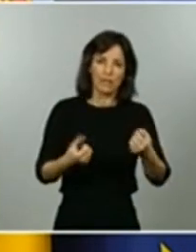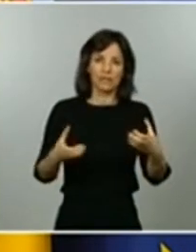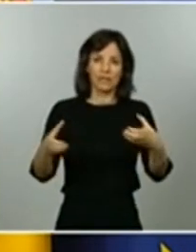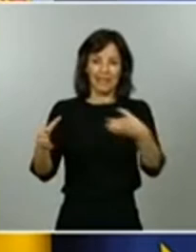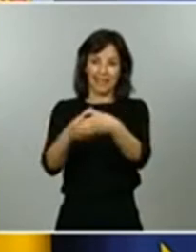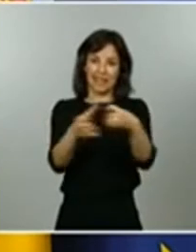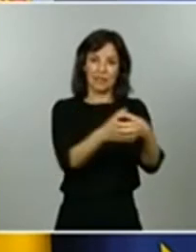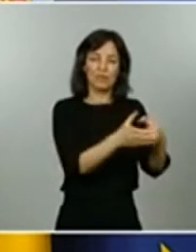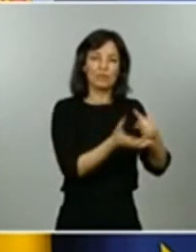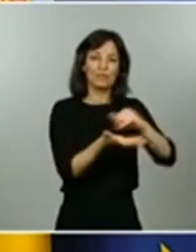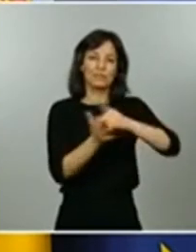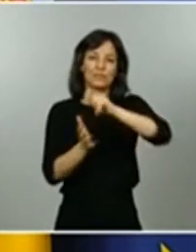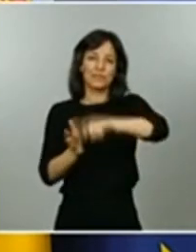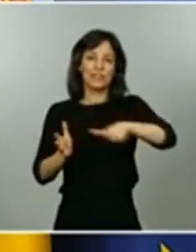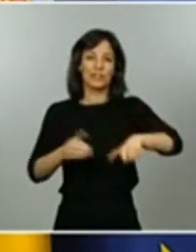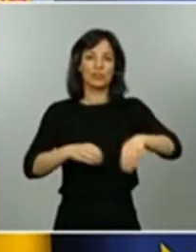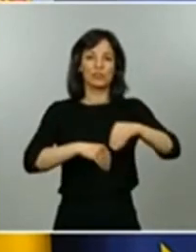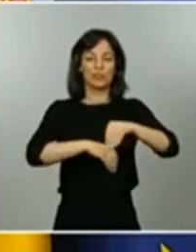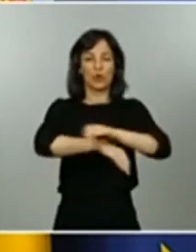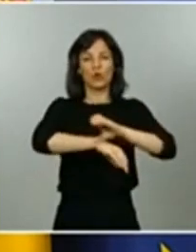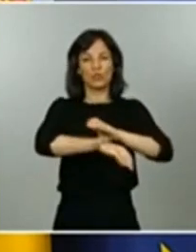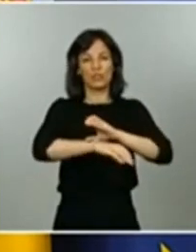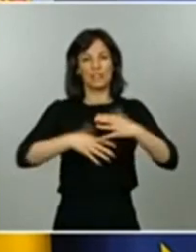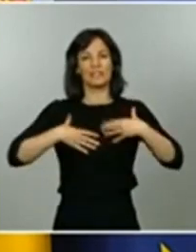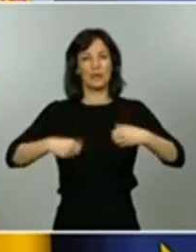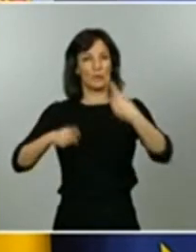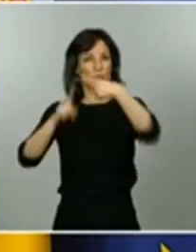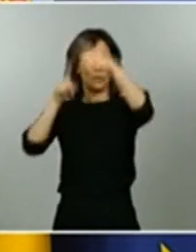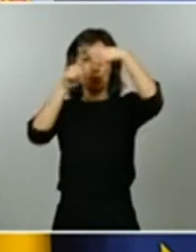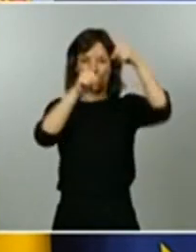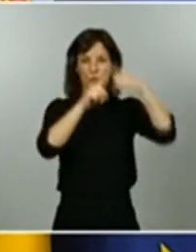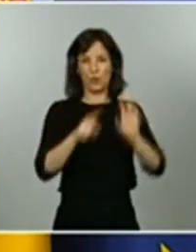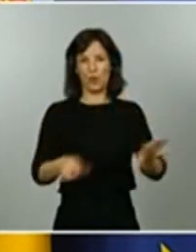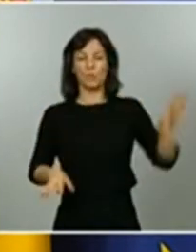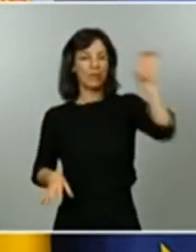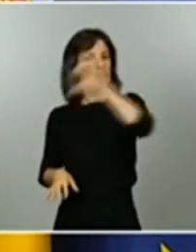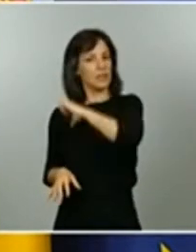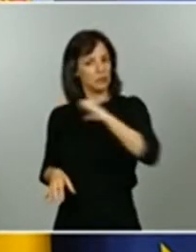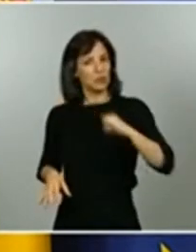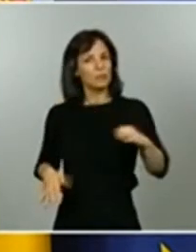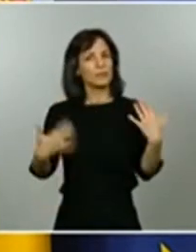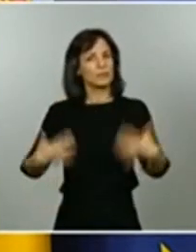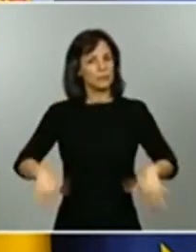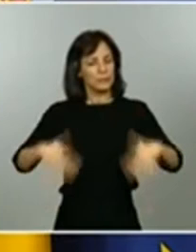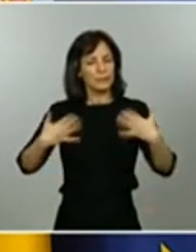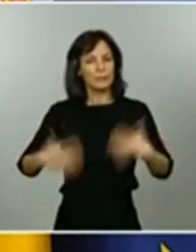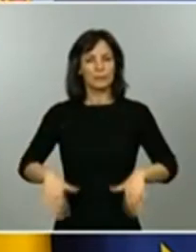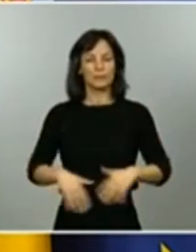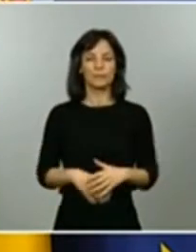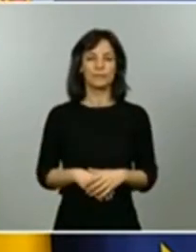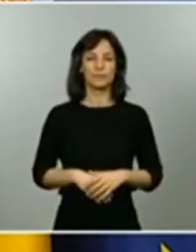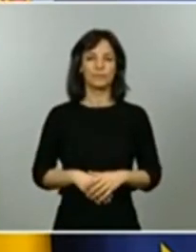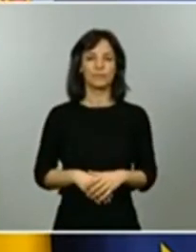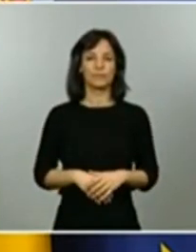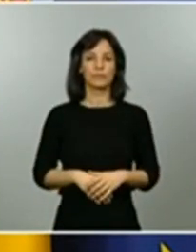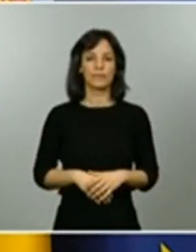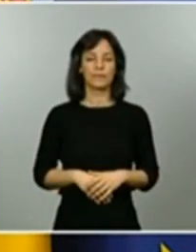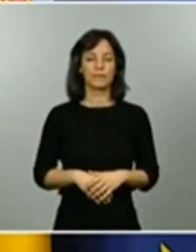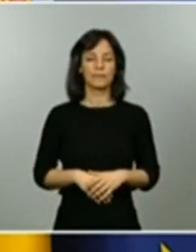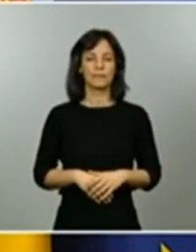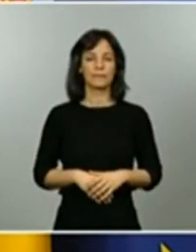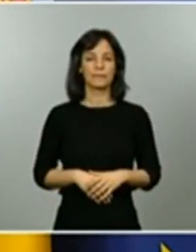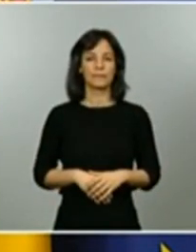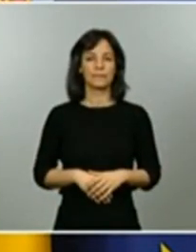de las consejerías de salud de las diferentes comunidades autónomas. Se han establecido unas conversaciones muy